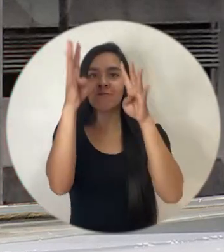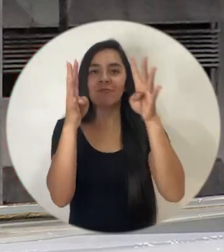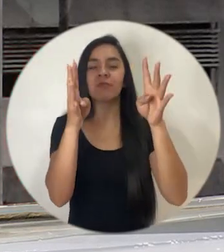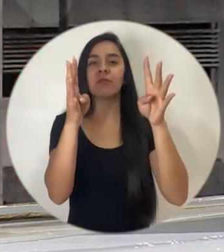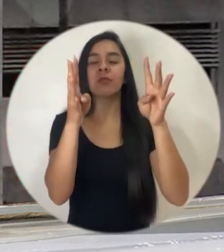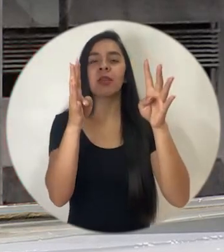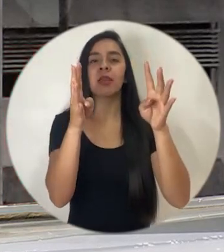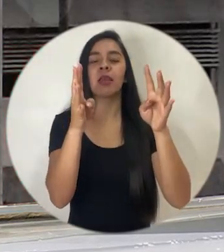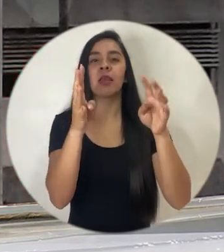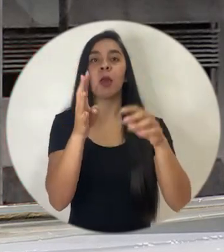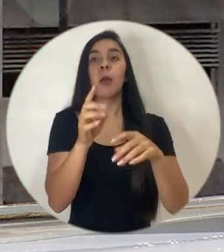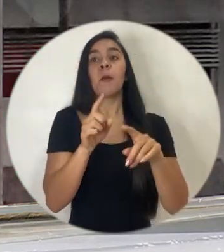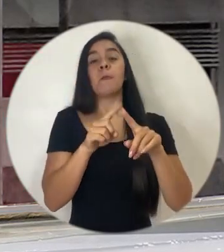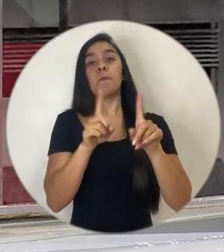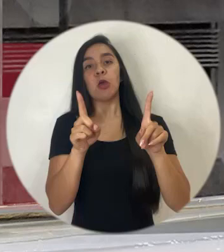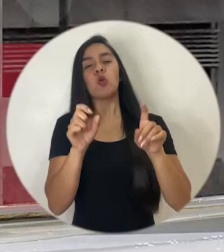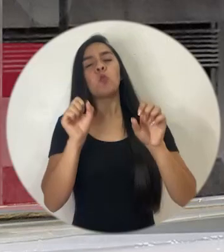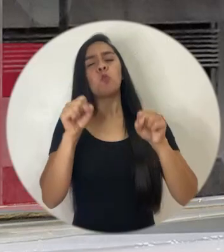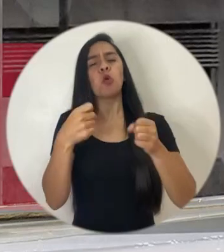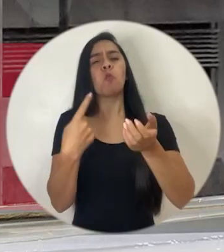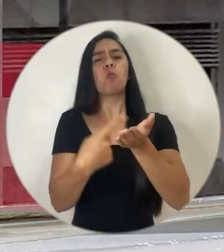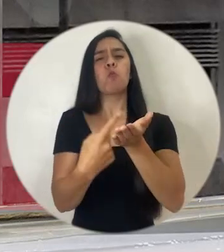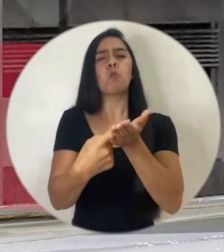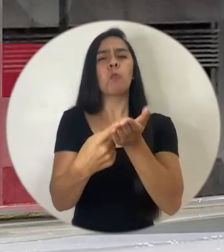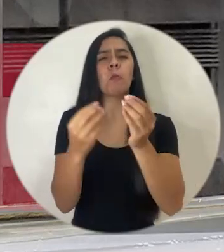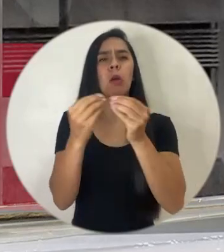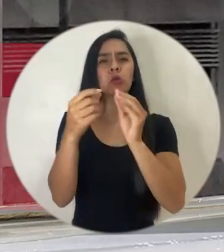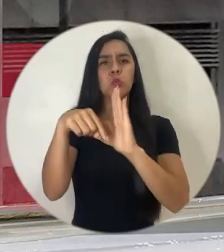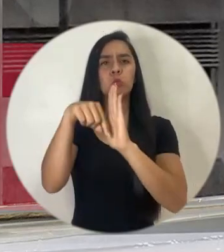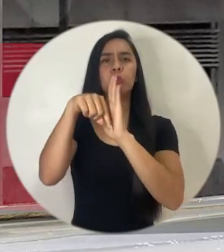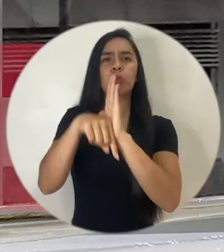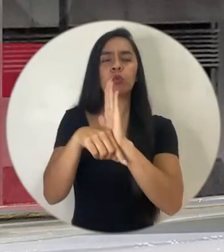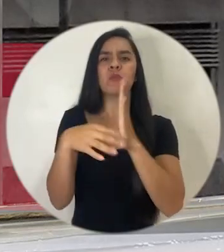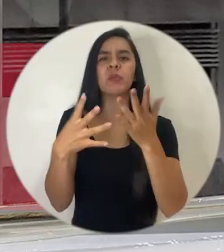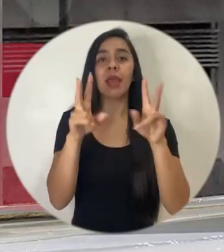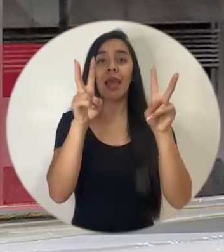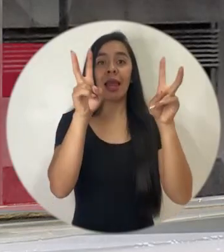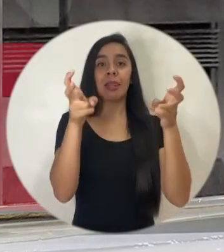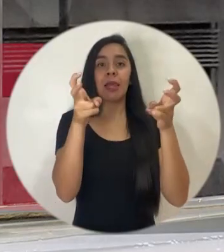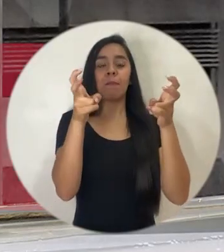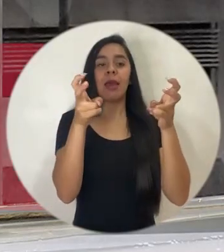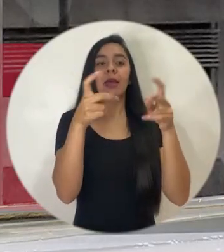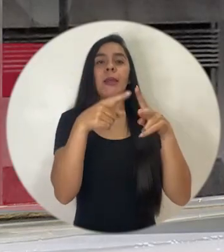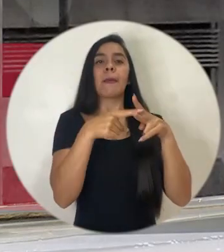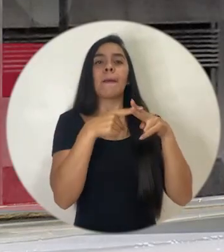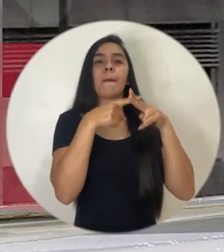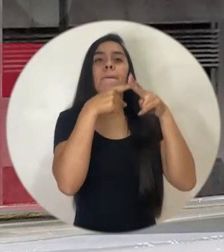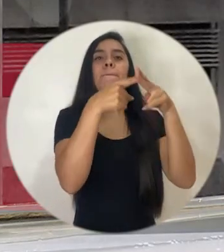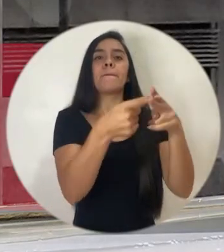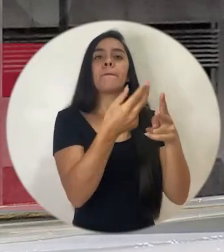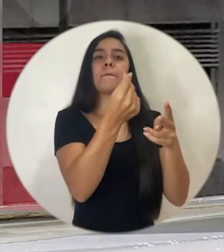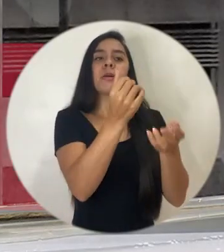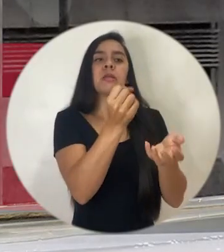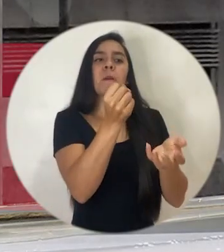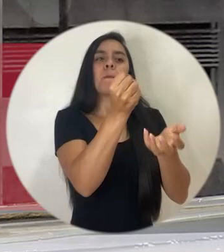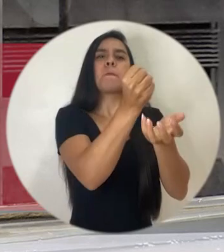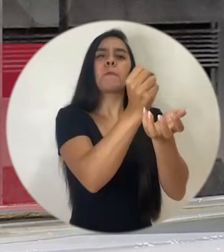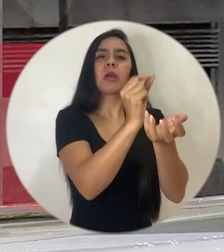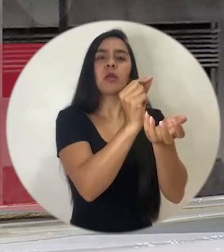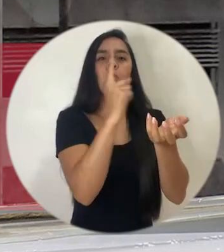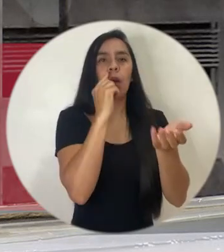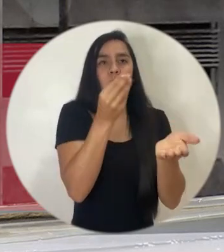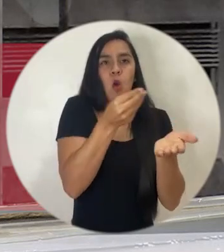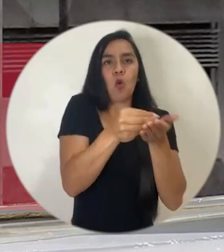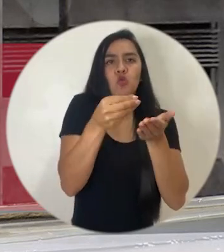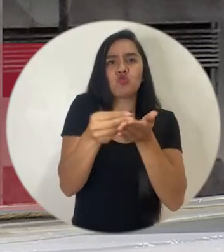la innovación. Por supuesto, podemos conversarlo con detalle, el tema de los microcréditos,